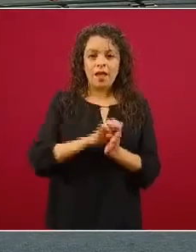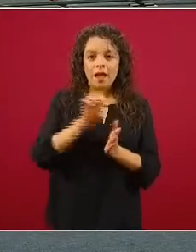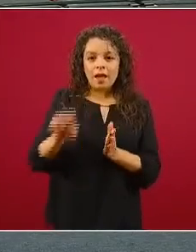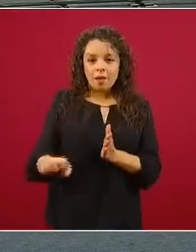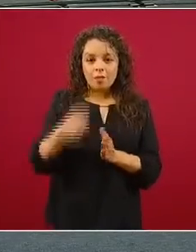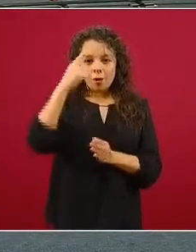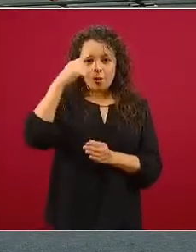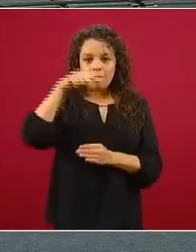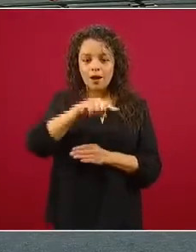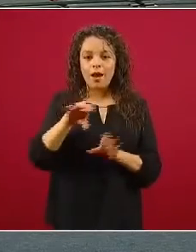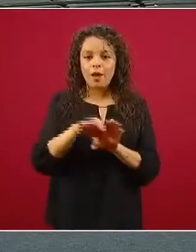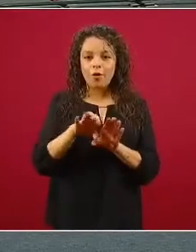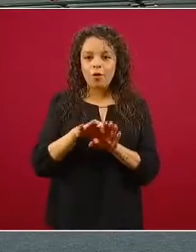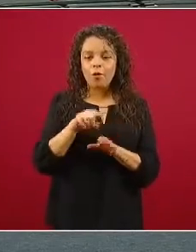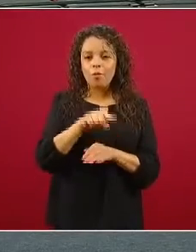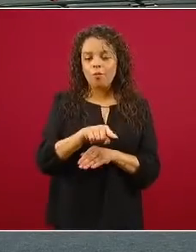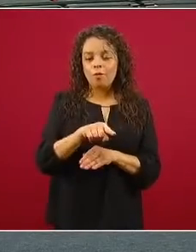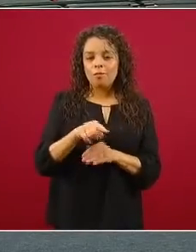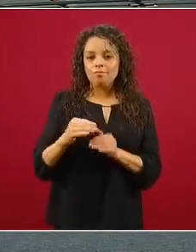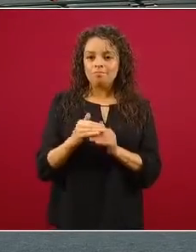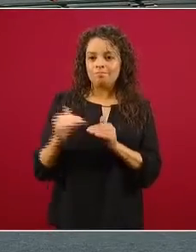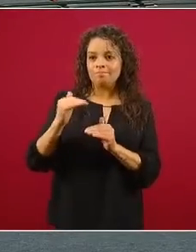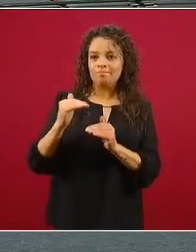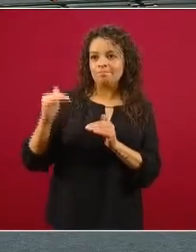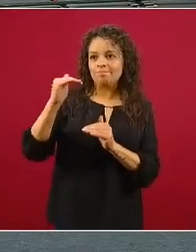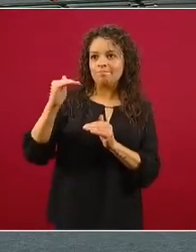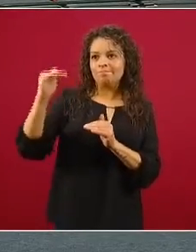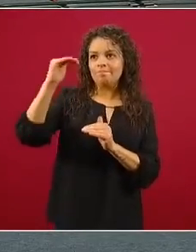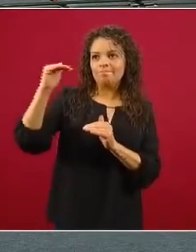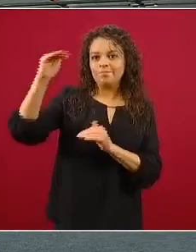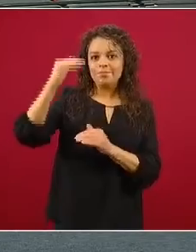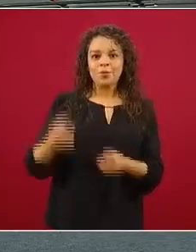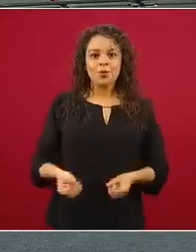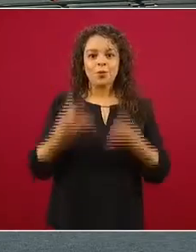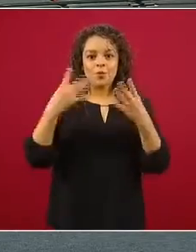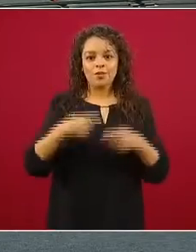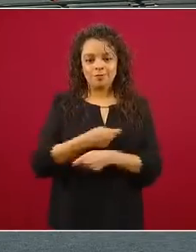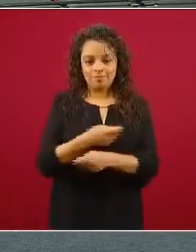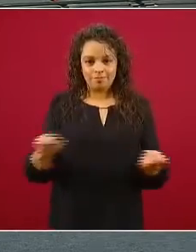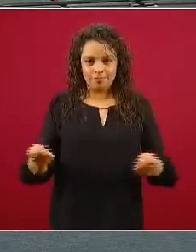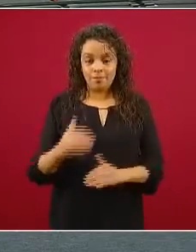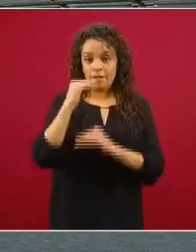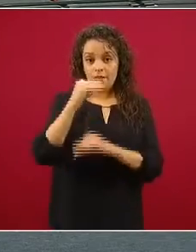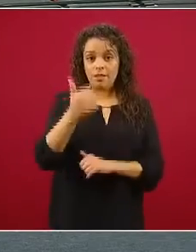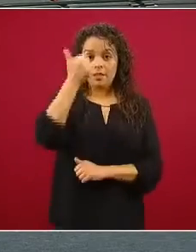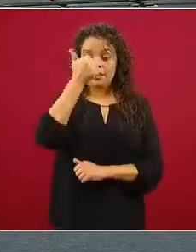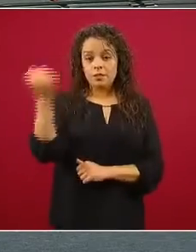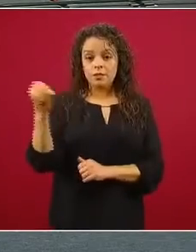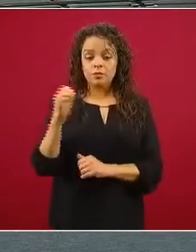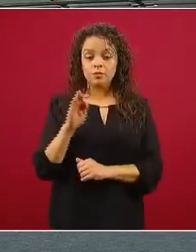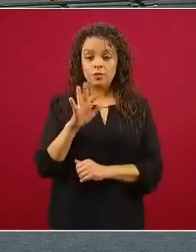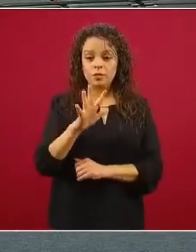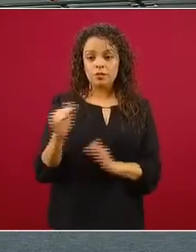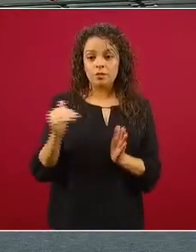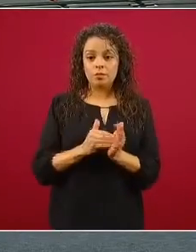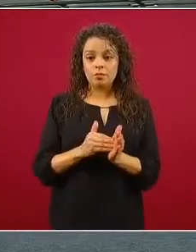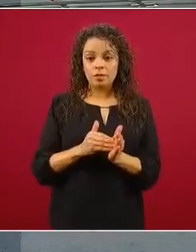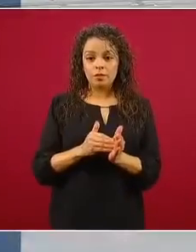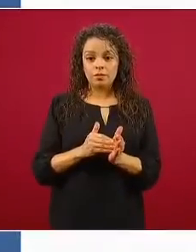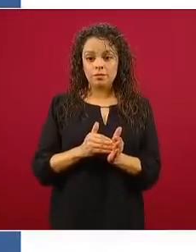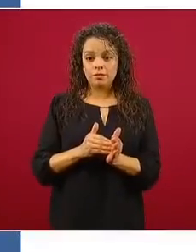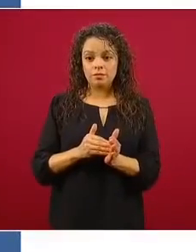hacia adelante, como lo hemos dicho siempre, nuestra meta son 645 mil créditos, porque son los